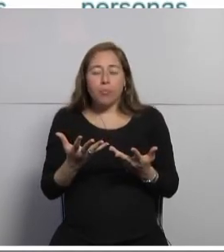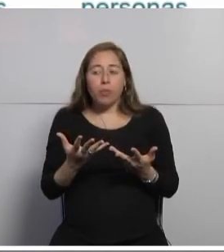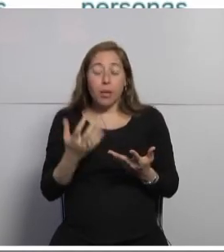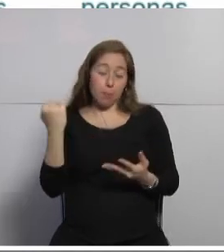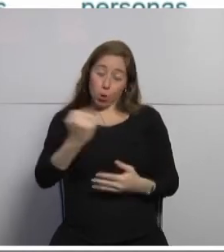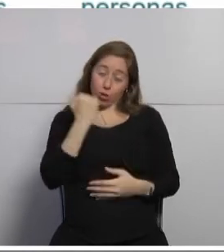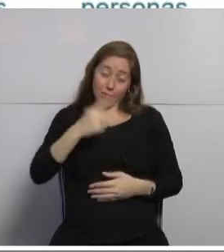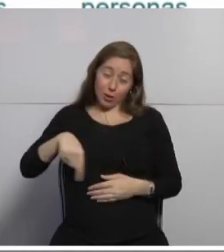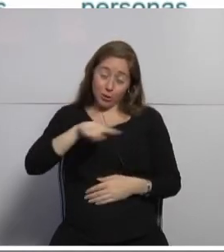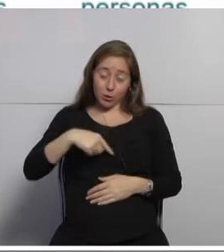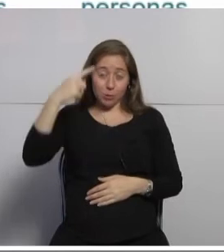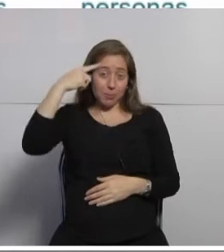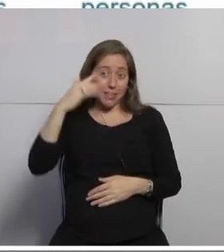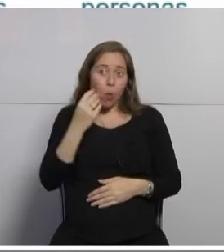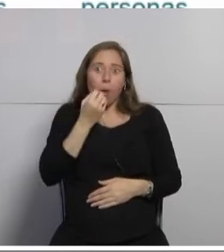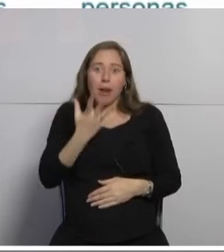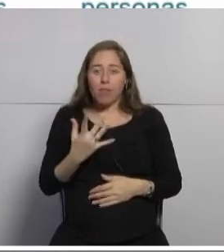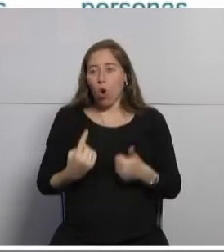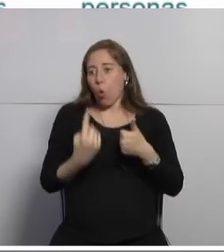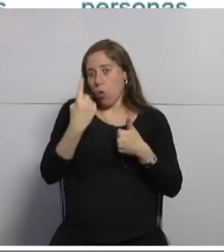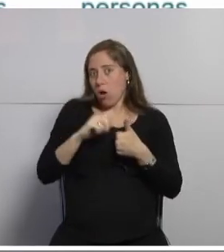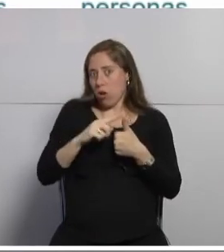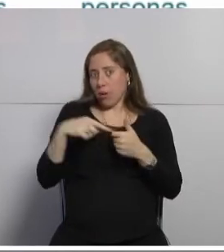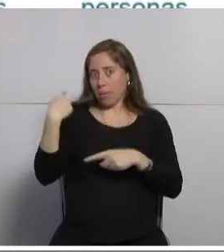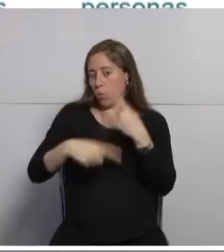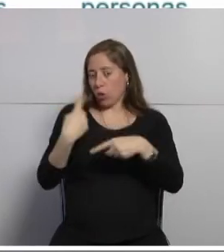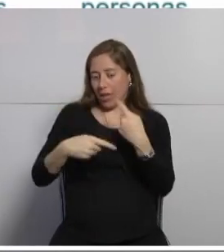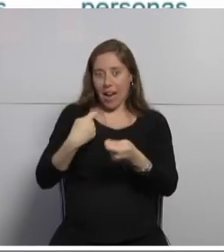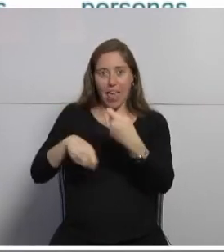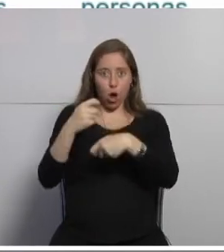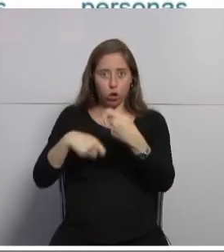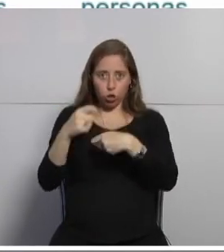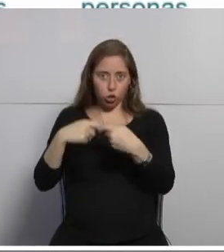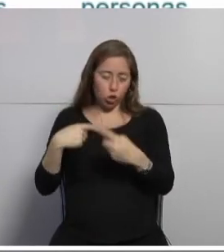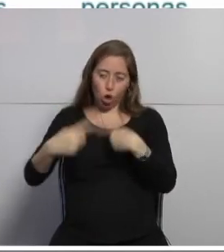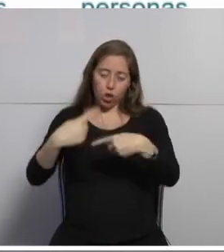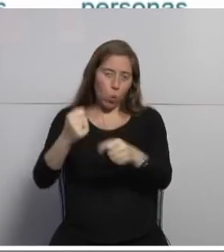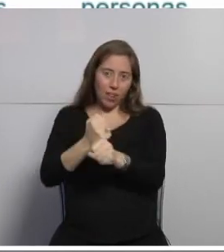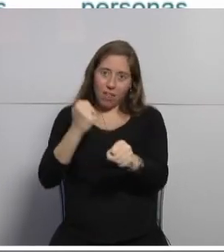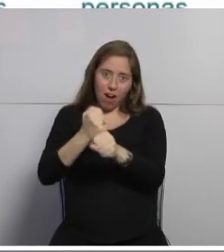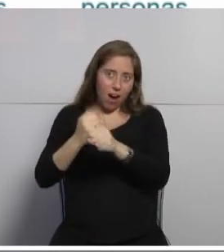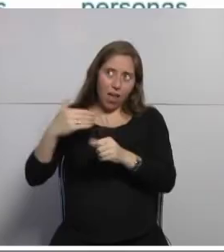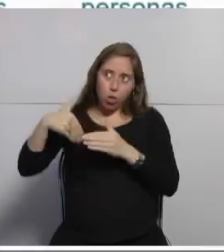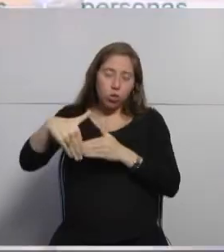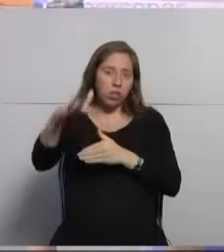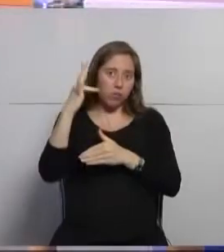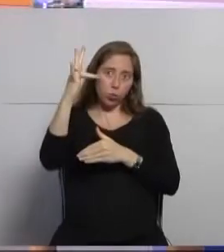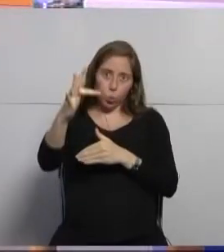momentos uno la continuidad del negocio poder seguir trabajando digamos a lo largo del tiempo